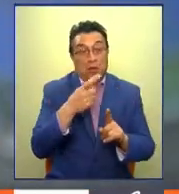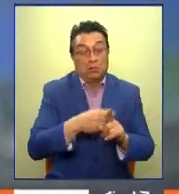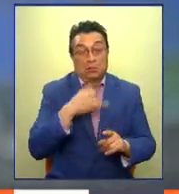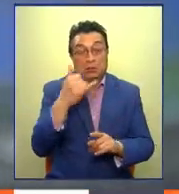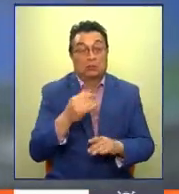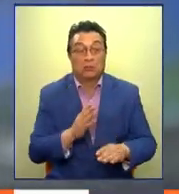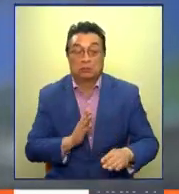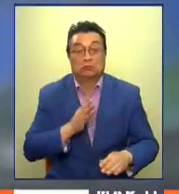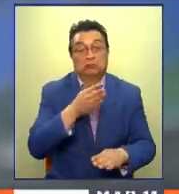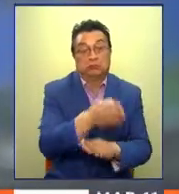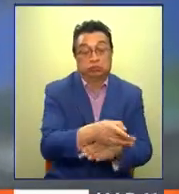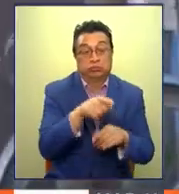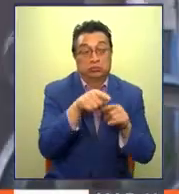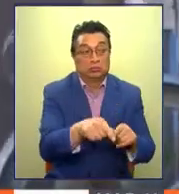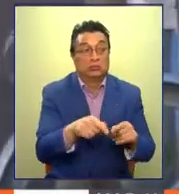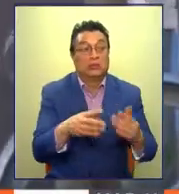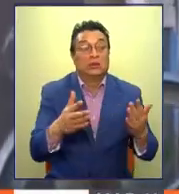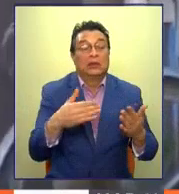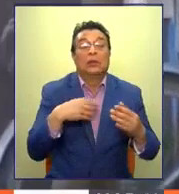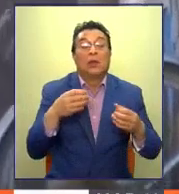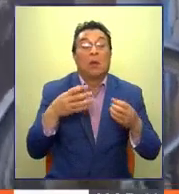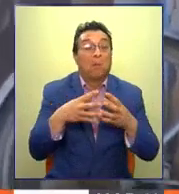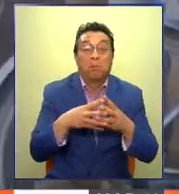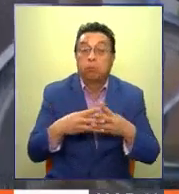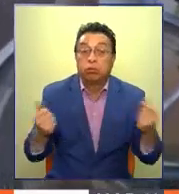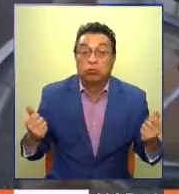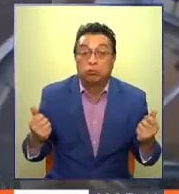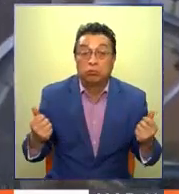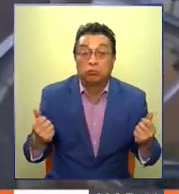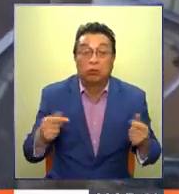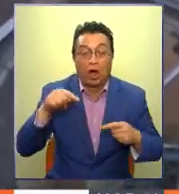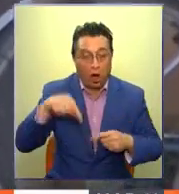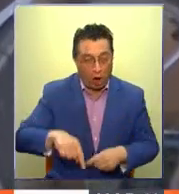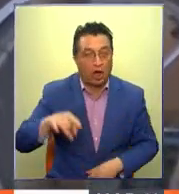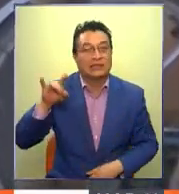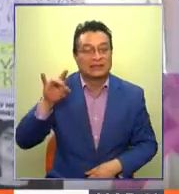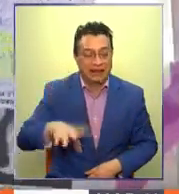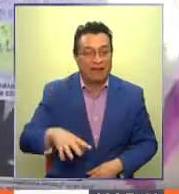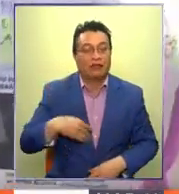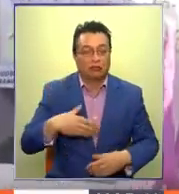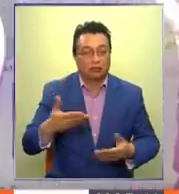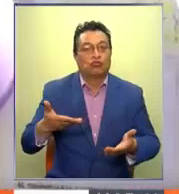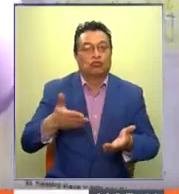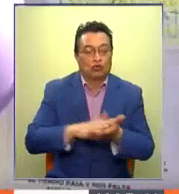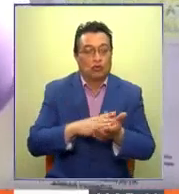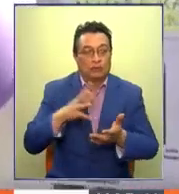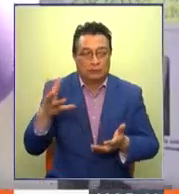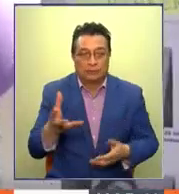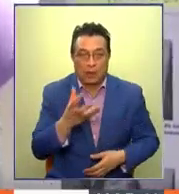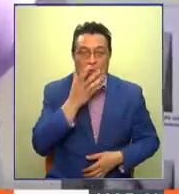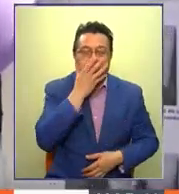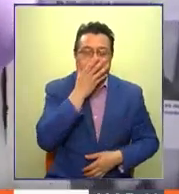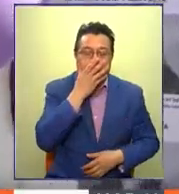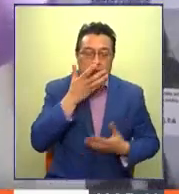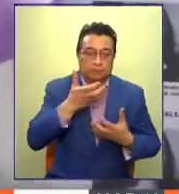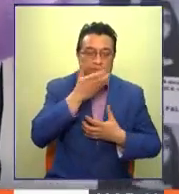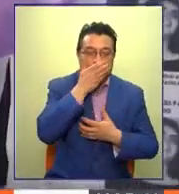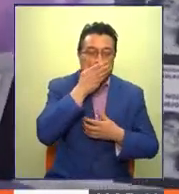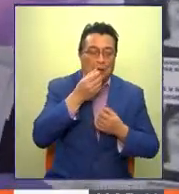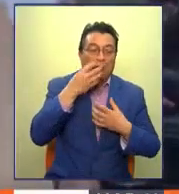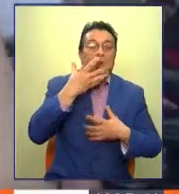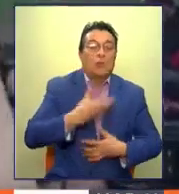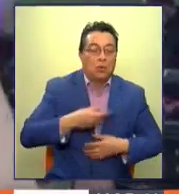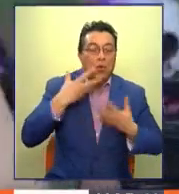pensión y se pierde su rastro. Hoy ya sabemos que murió por sofocación, por obstrucción de orificios